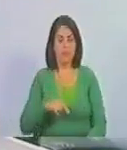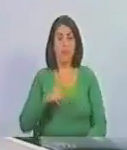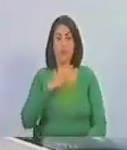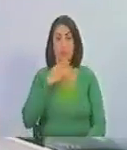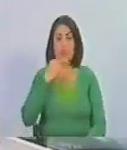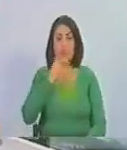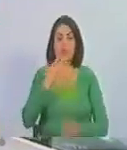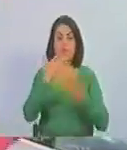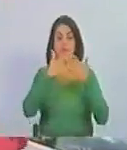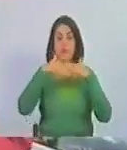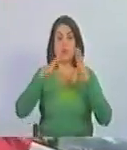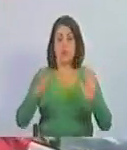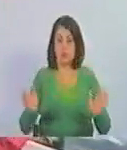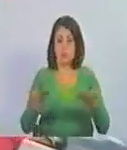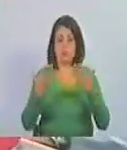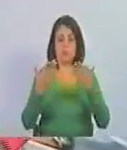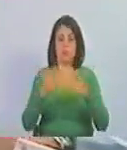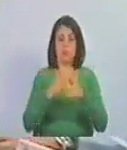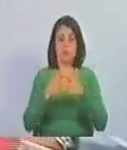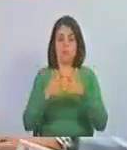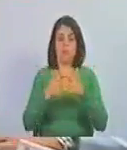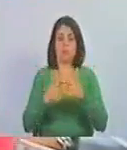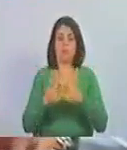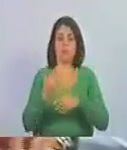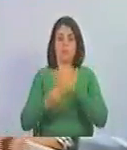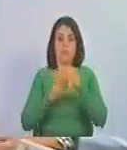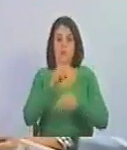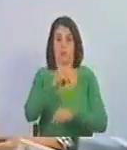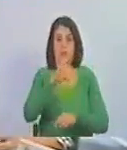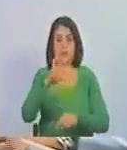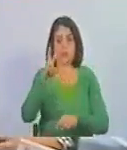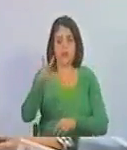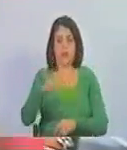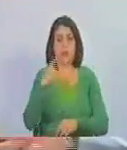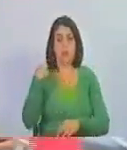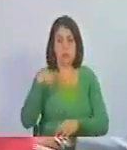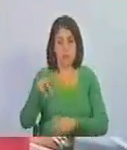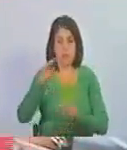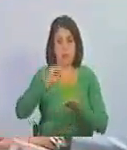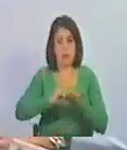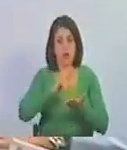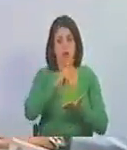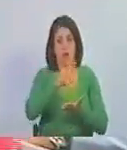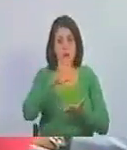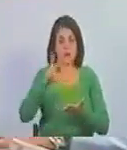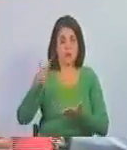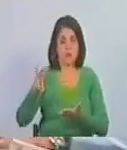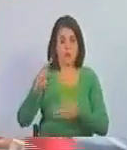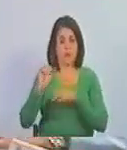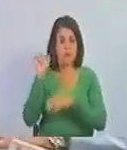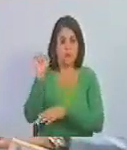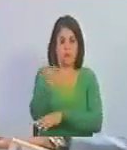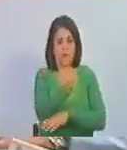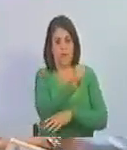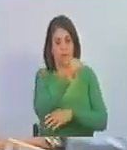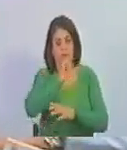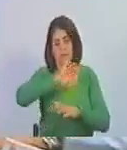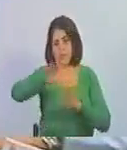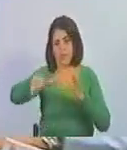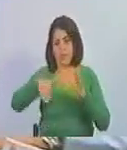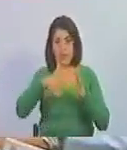juventud estudiantil. La universidad central tiene que ser la universidad que venza la sombra.